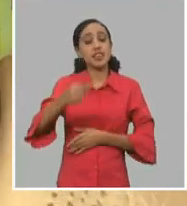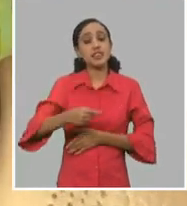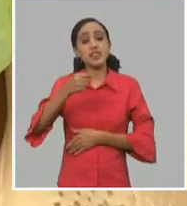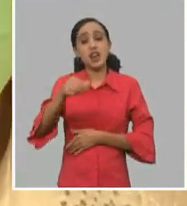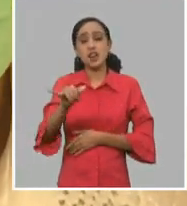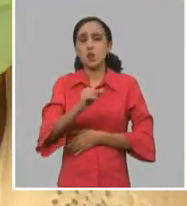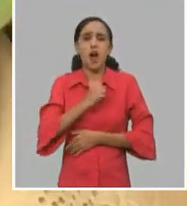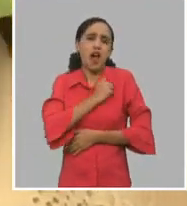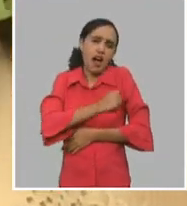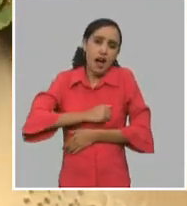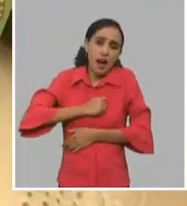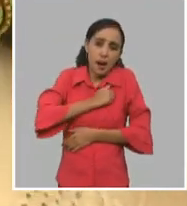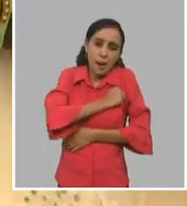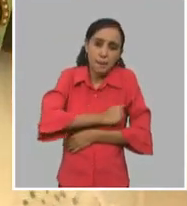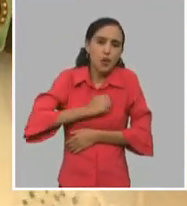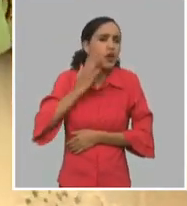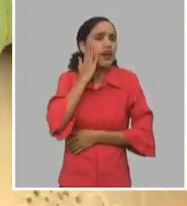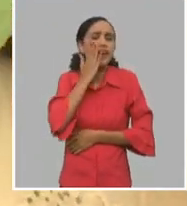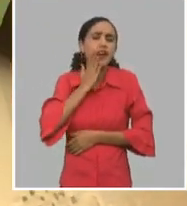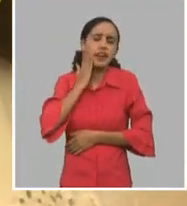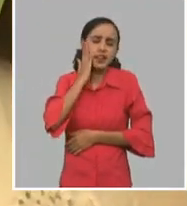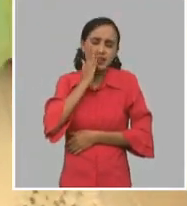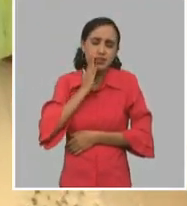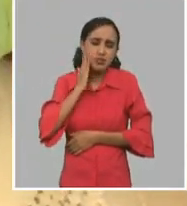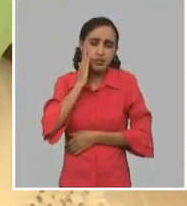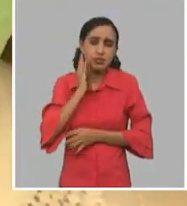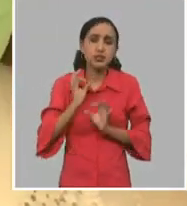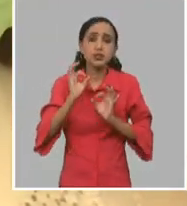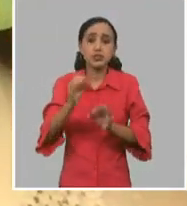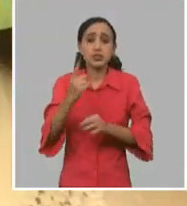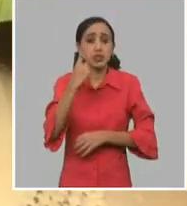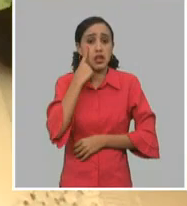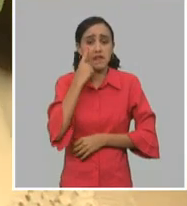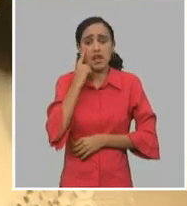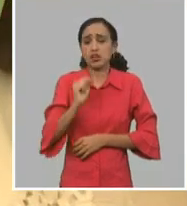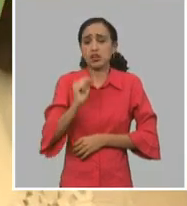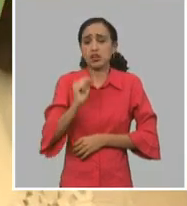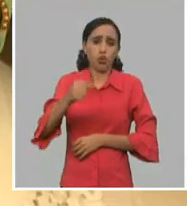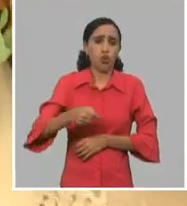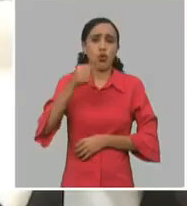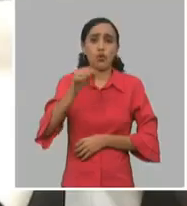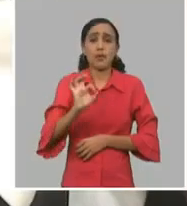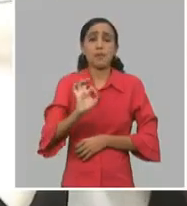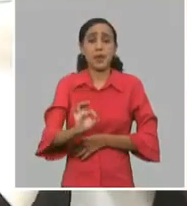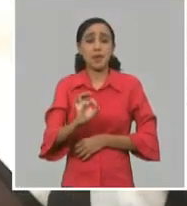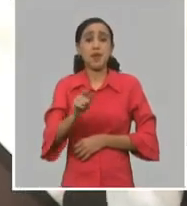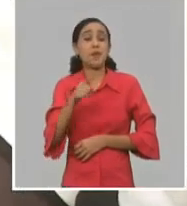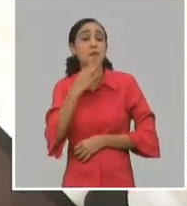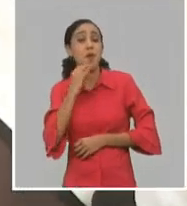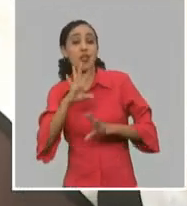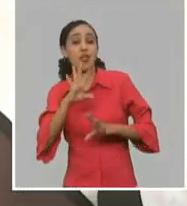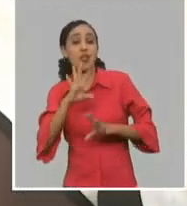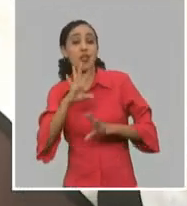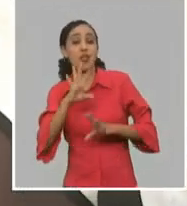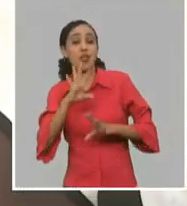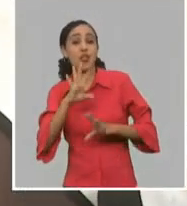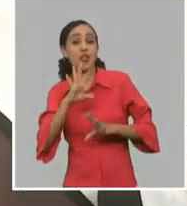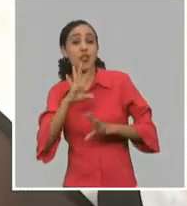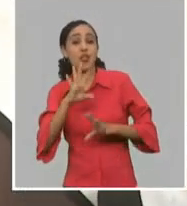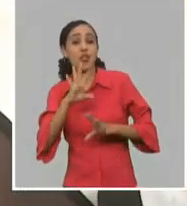amor, por ese cariño que nos muestran todos los días con su saludo, con su preocupación.